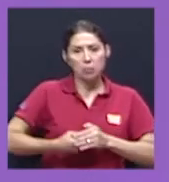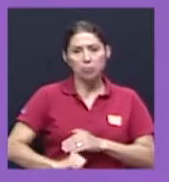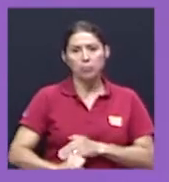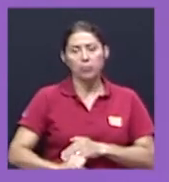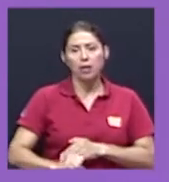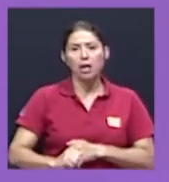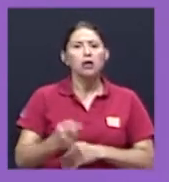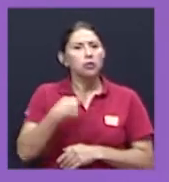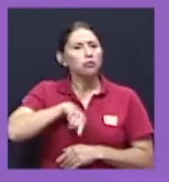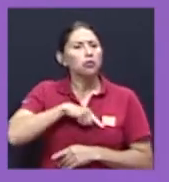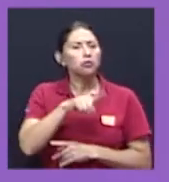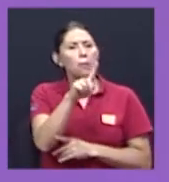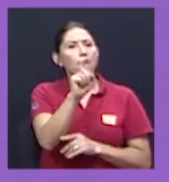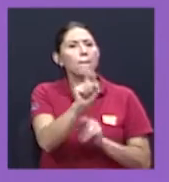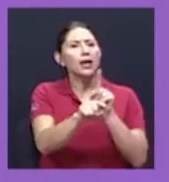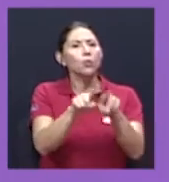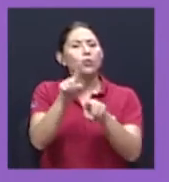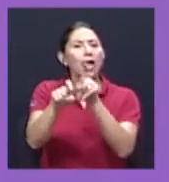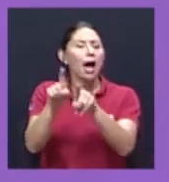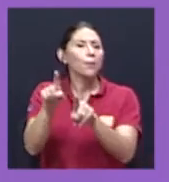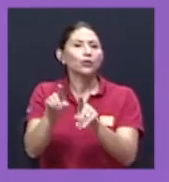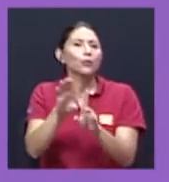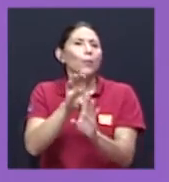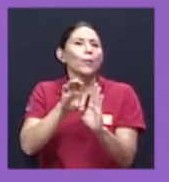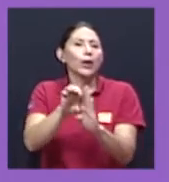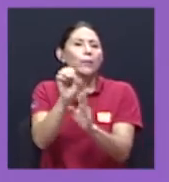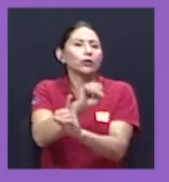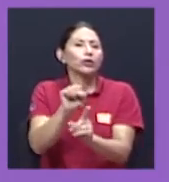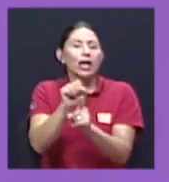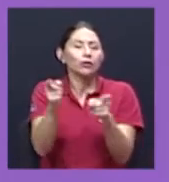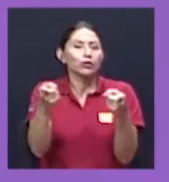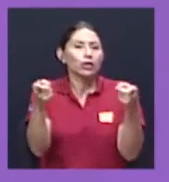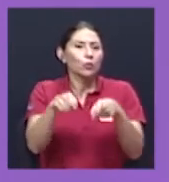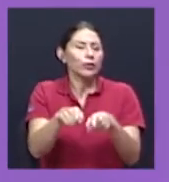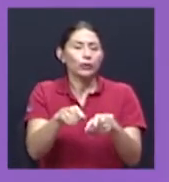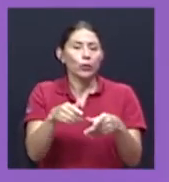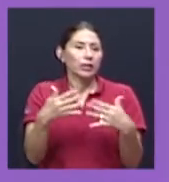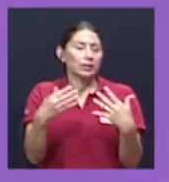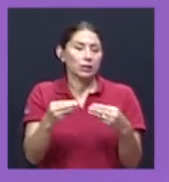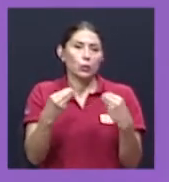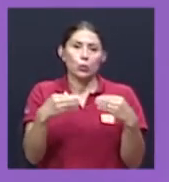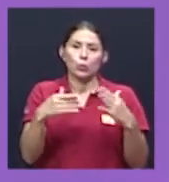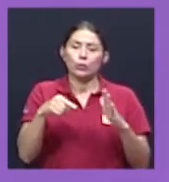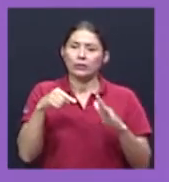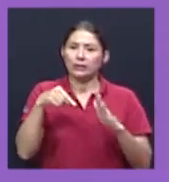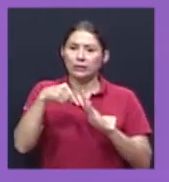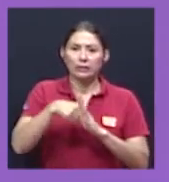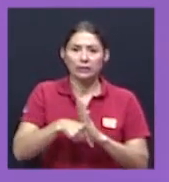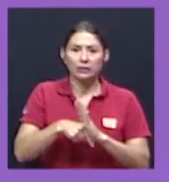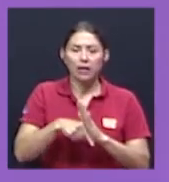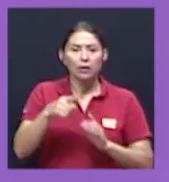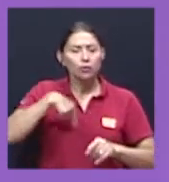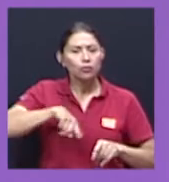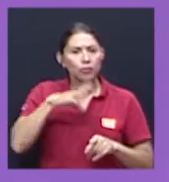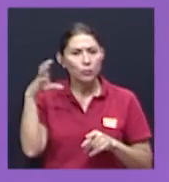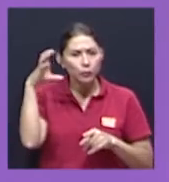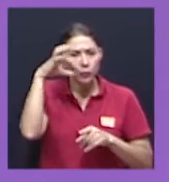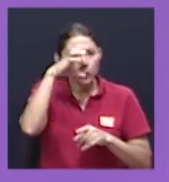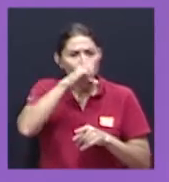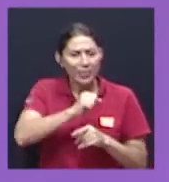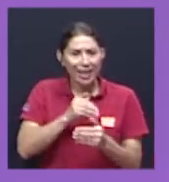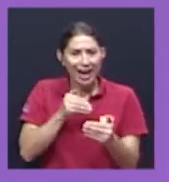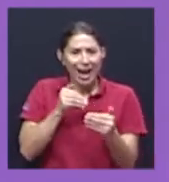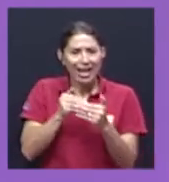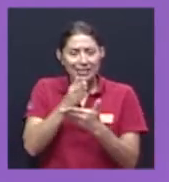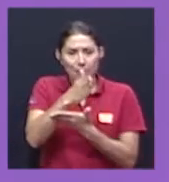por casos de situaciones extremas y nos dimos cuenta que casi la mitad de los costarricenses en